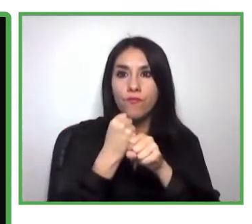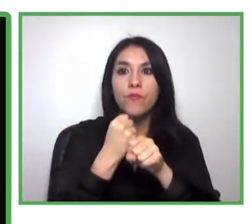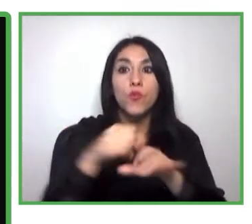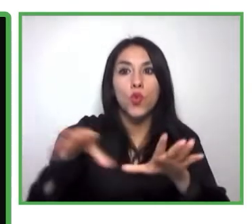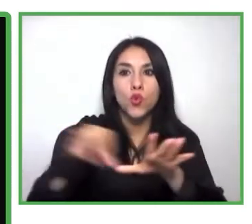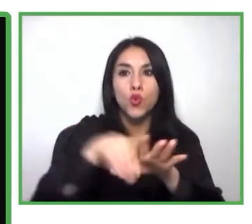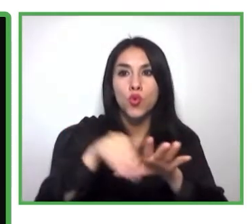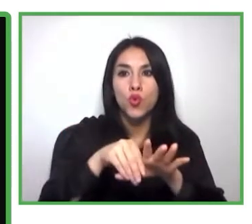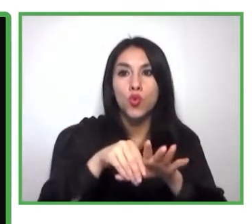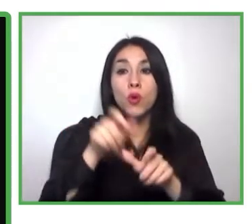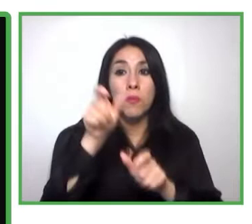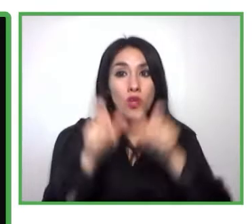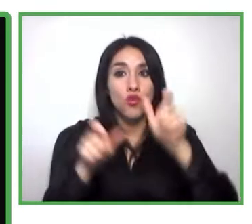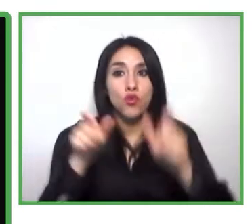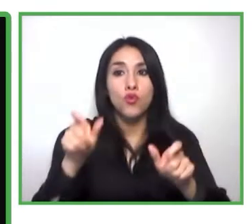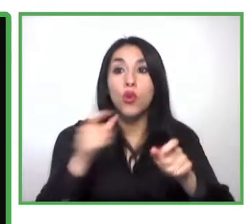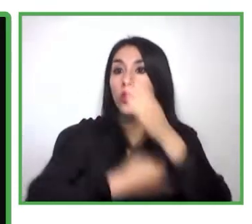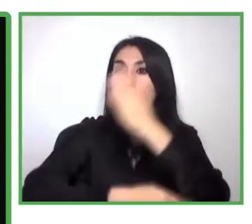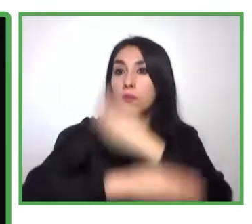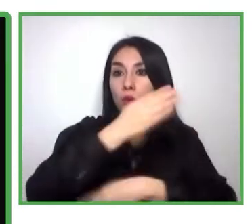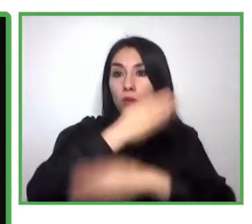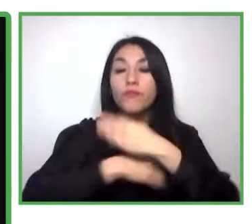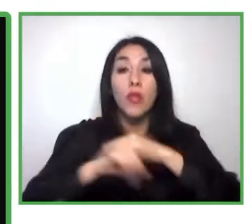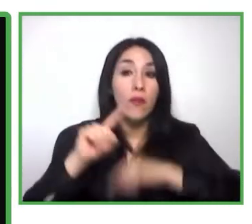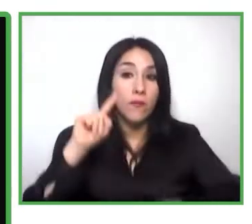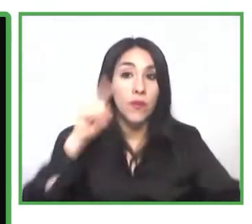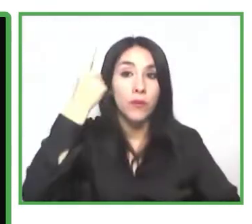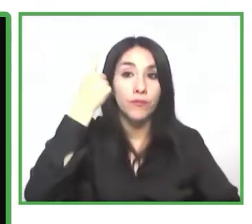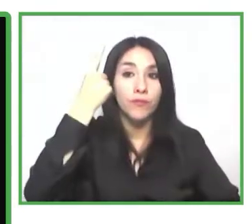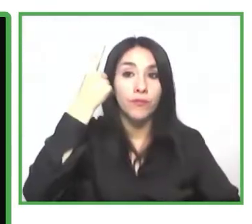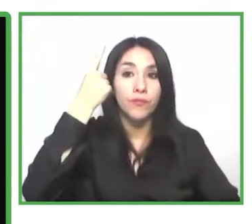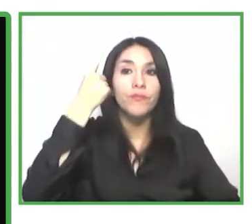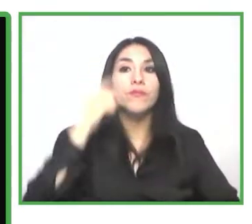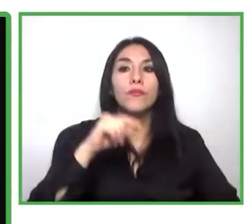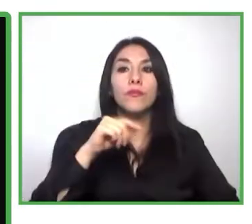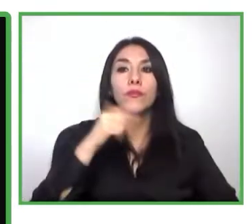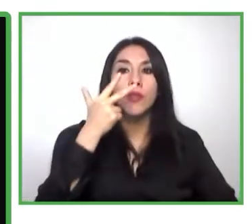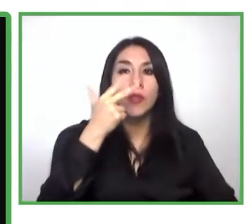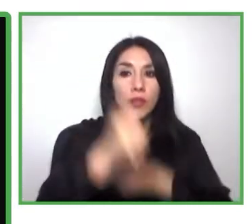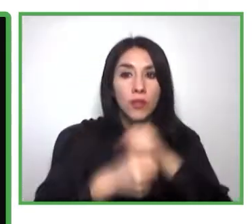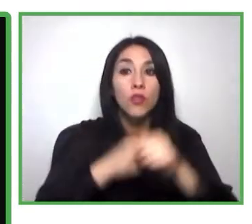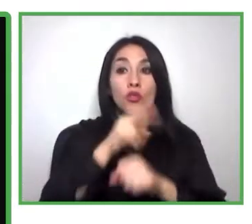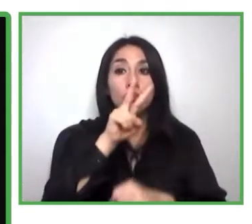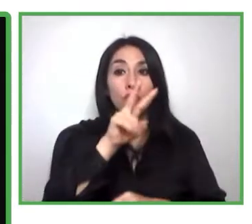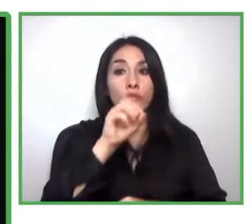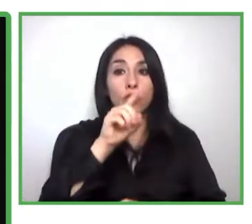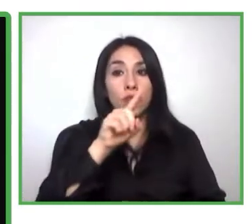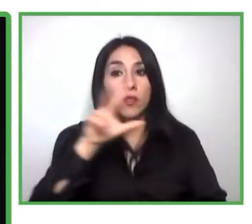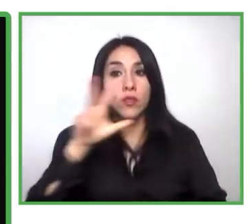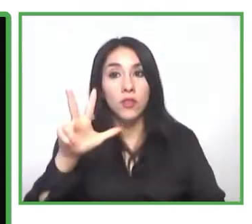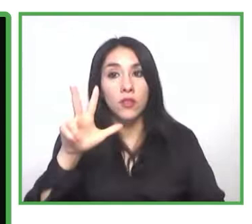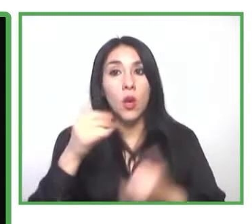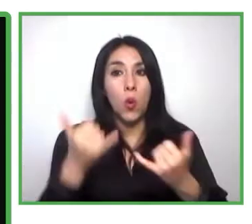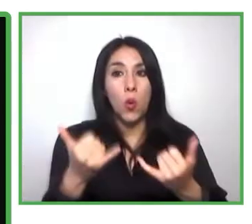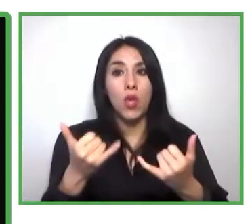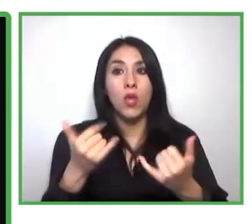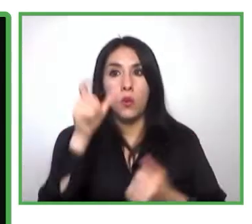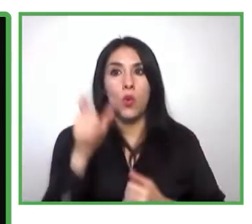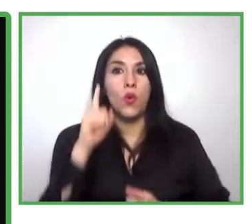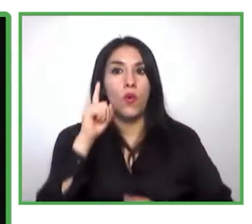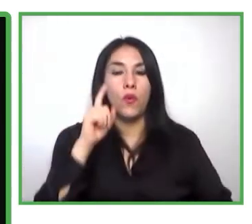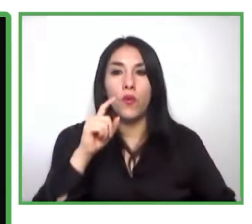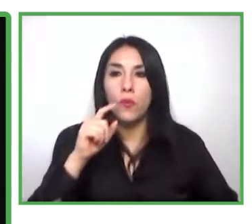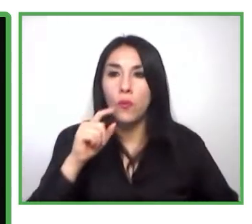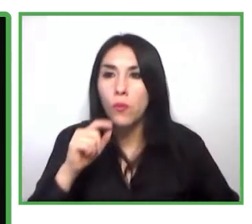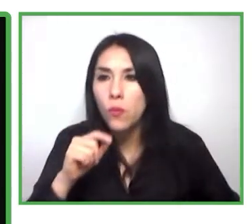ya tenemos más de 220.000 personas con discapacidad que confíen en nosotros al momento de poder buscar un empleo, somos la mayor base de datos